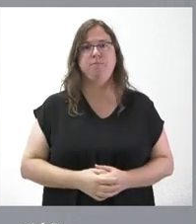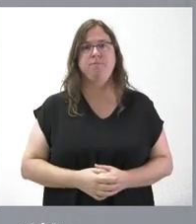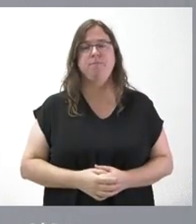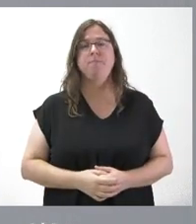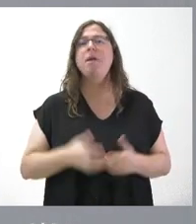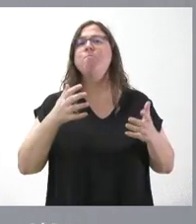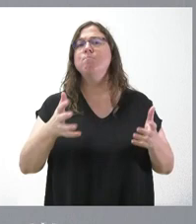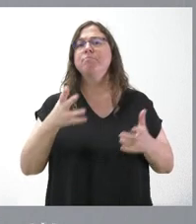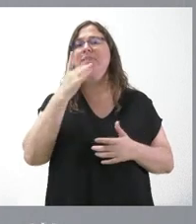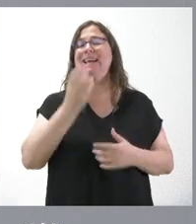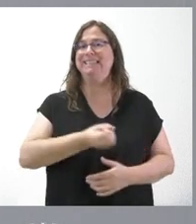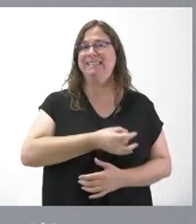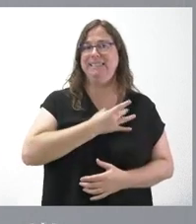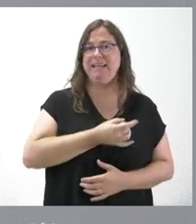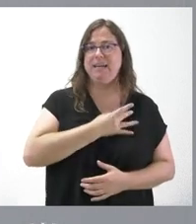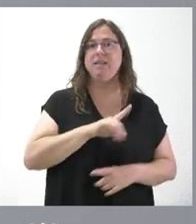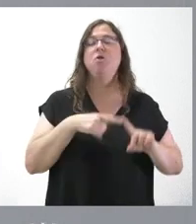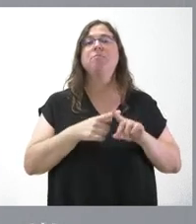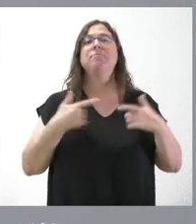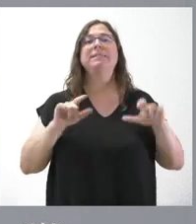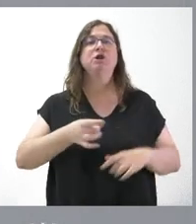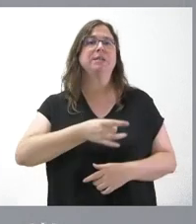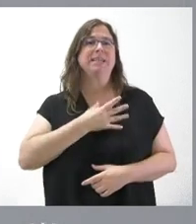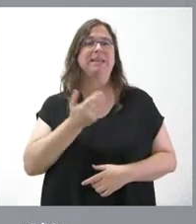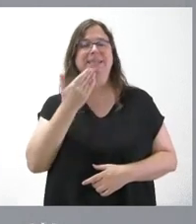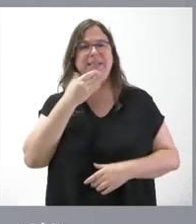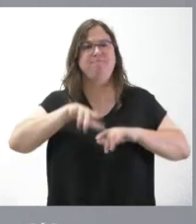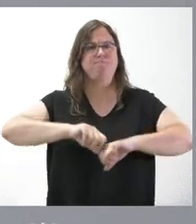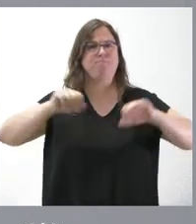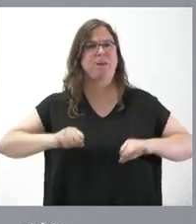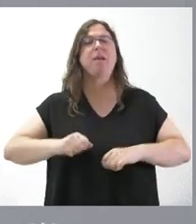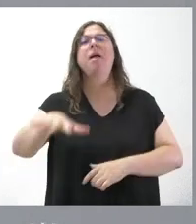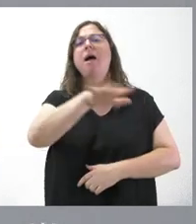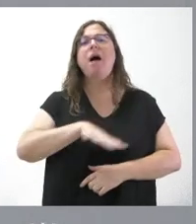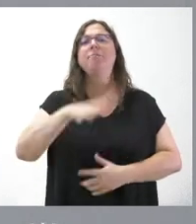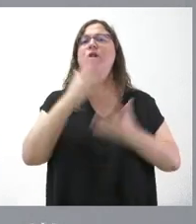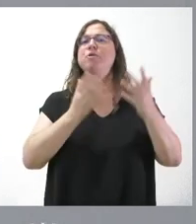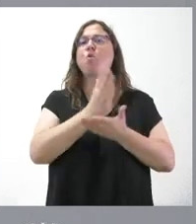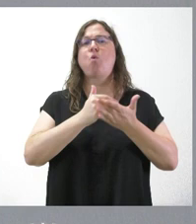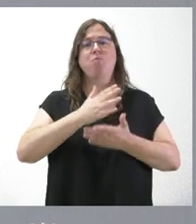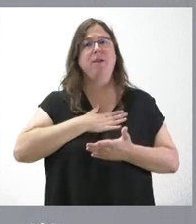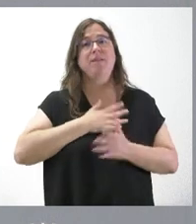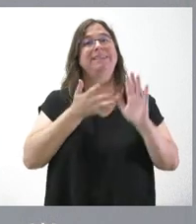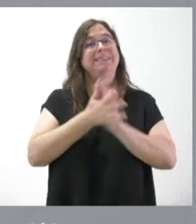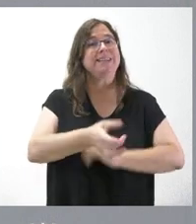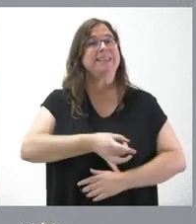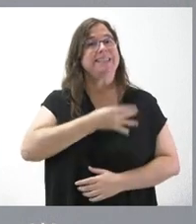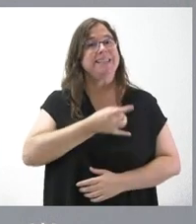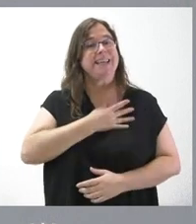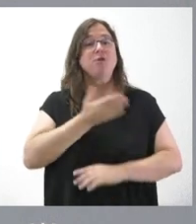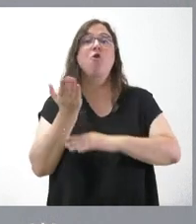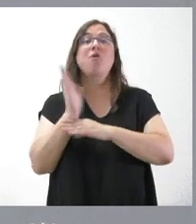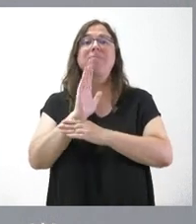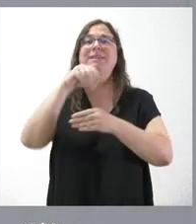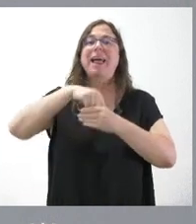beneficiarios los sindicatos y secciones sindicales con mayor nivel de implantación en el ámbito de la Administración de la comunidad, por eso son los sindicatos con representación